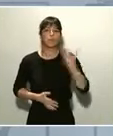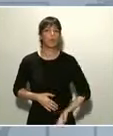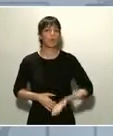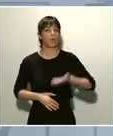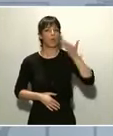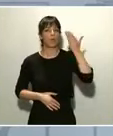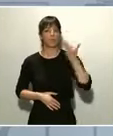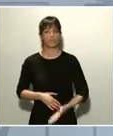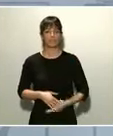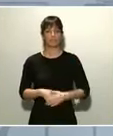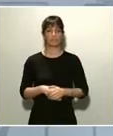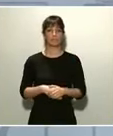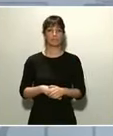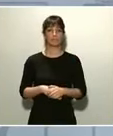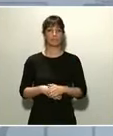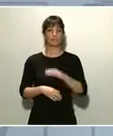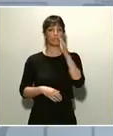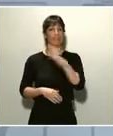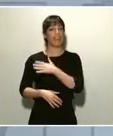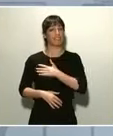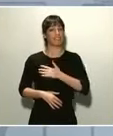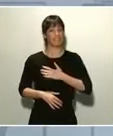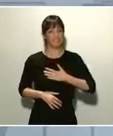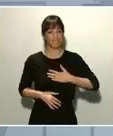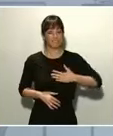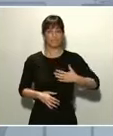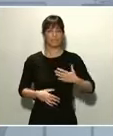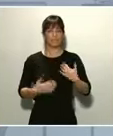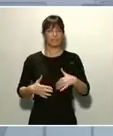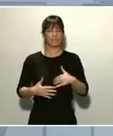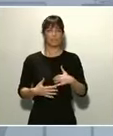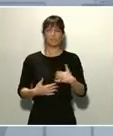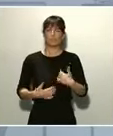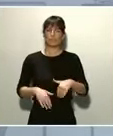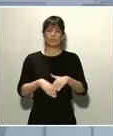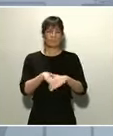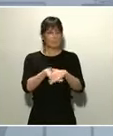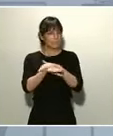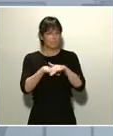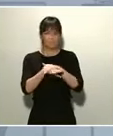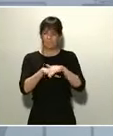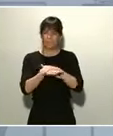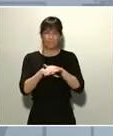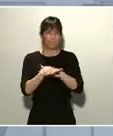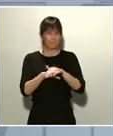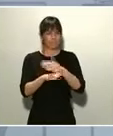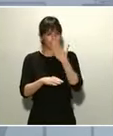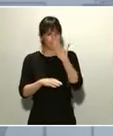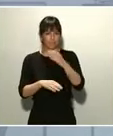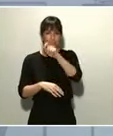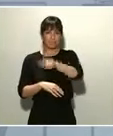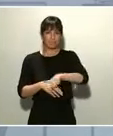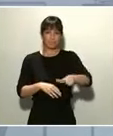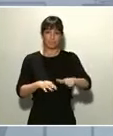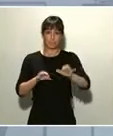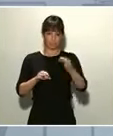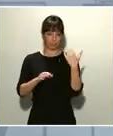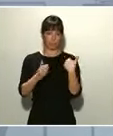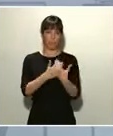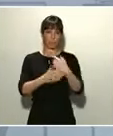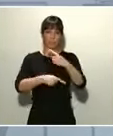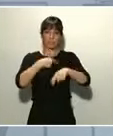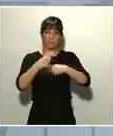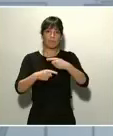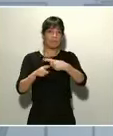trasladar mi profundo pesar a las familias que han perdido a sus seres queridos en estos días y que han sufrido